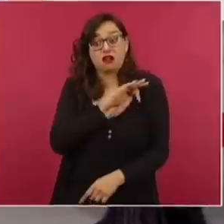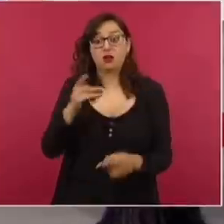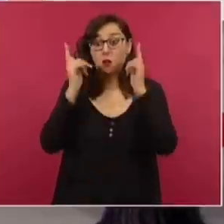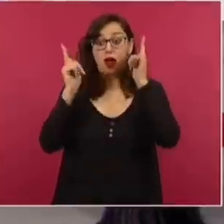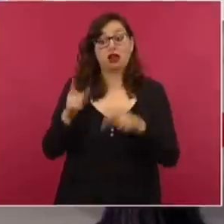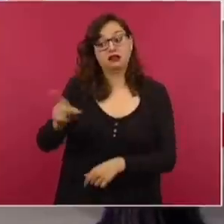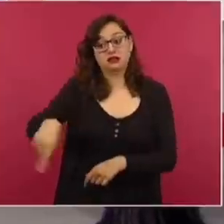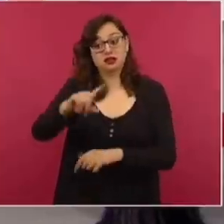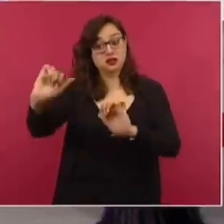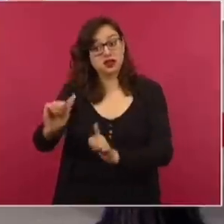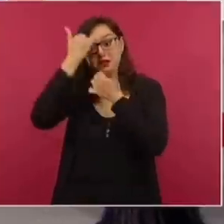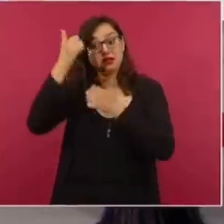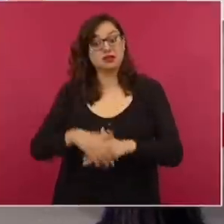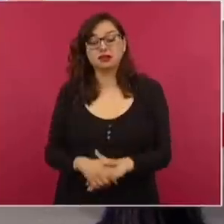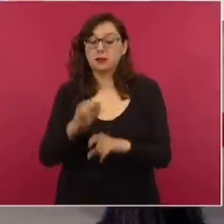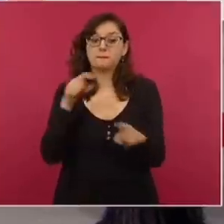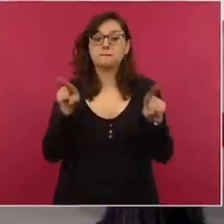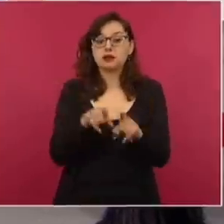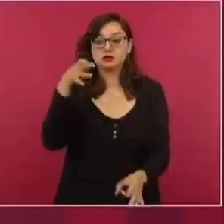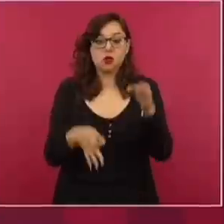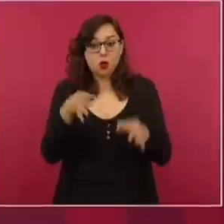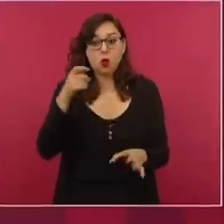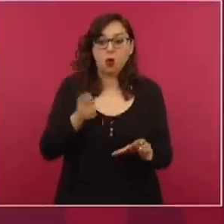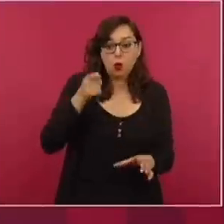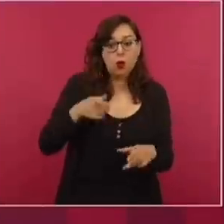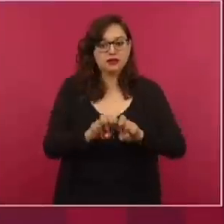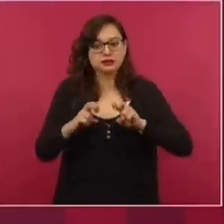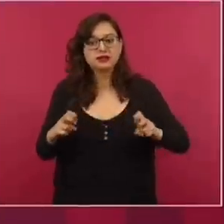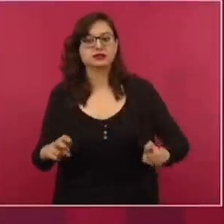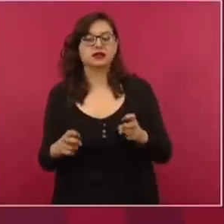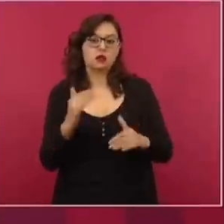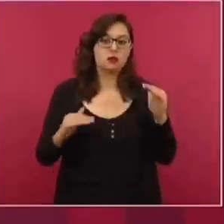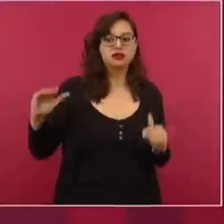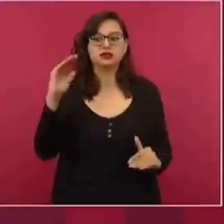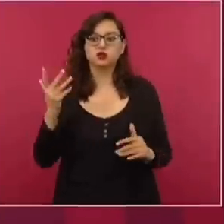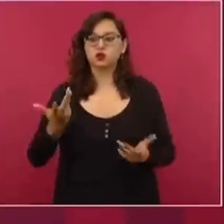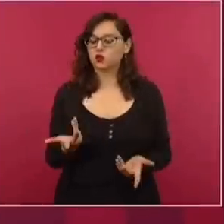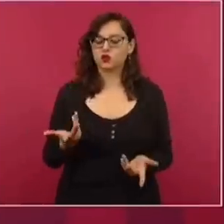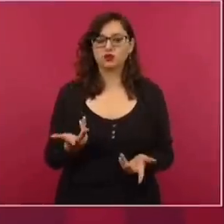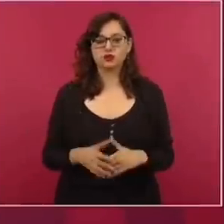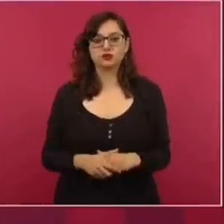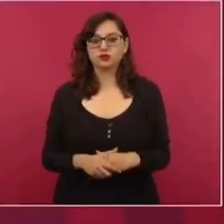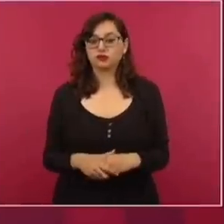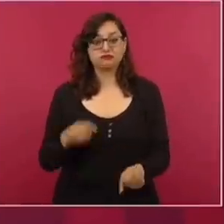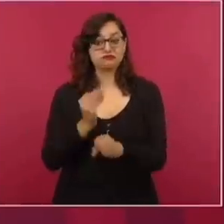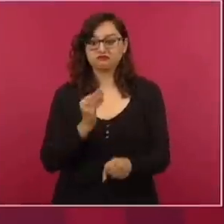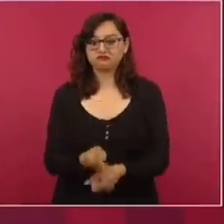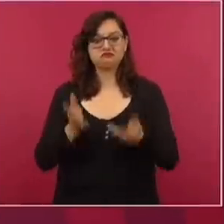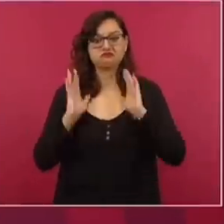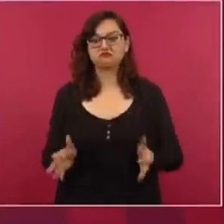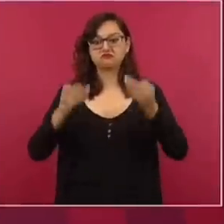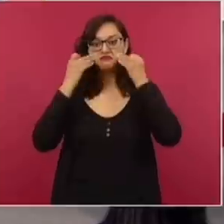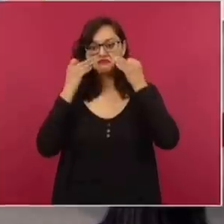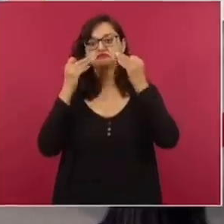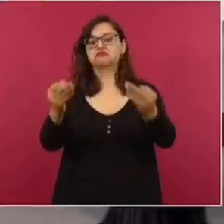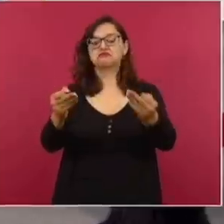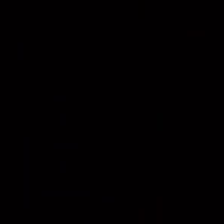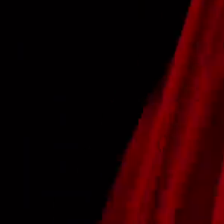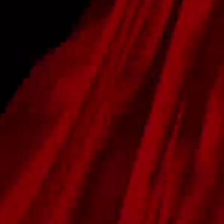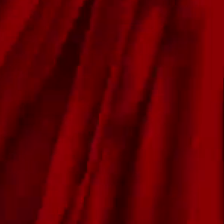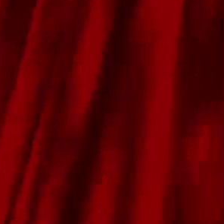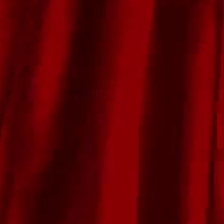Y lo mismo los jueces y los magistrados y los ministros. Es un emplazamiento a la definición.